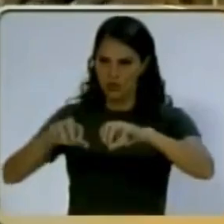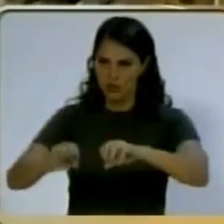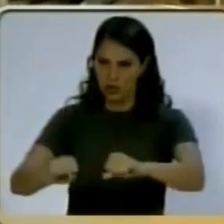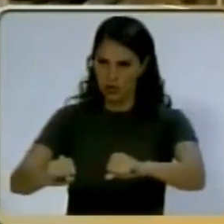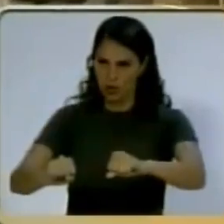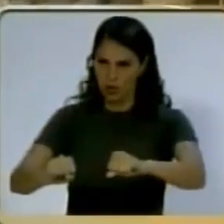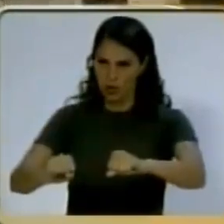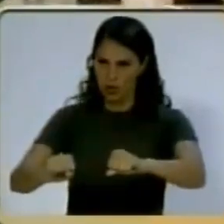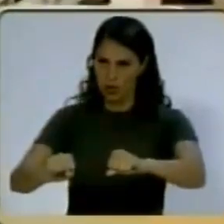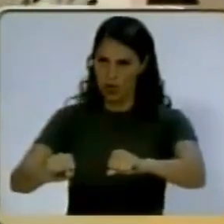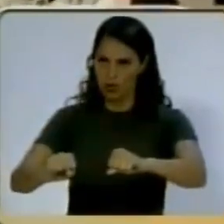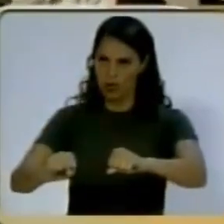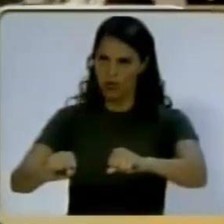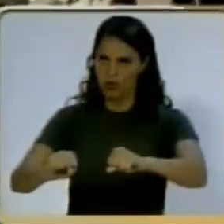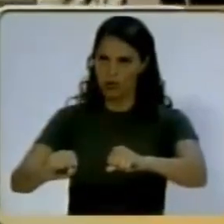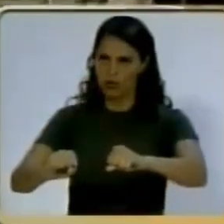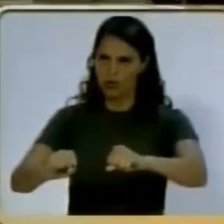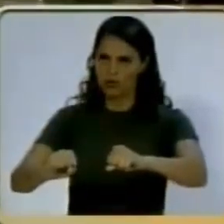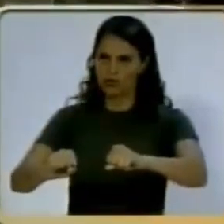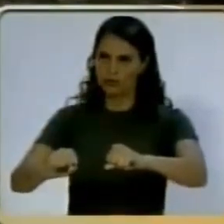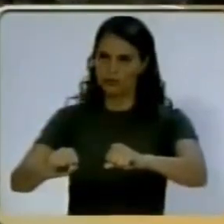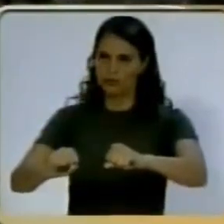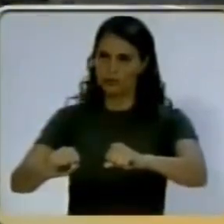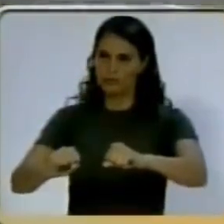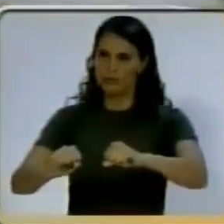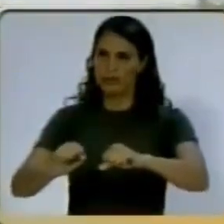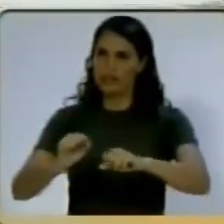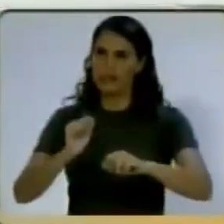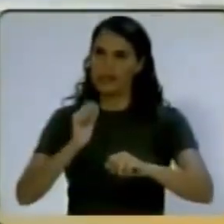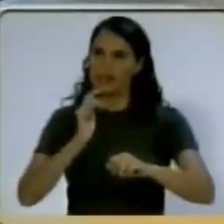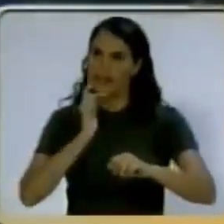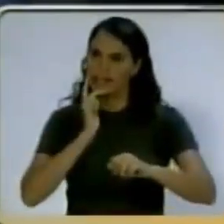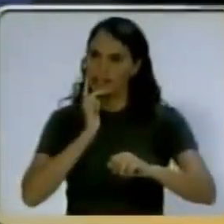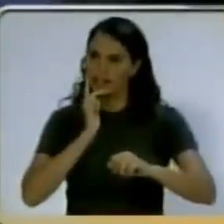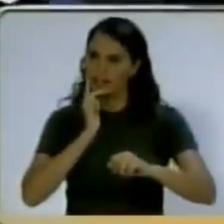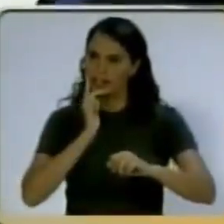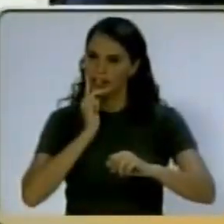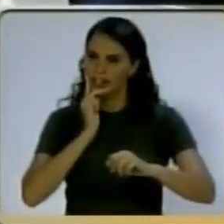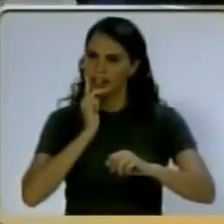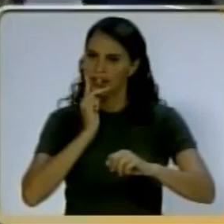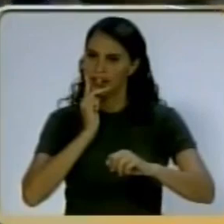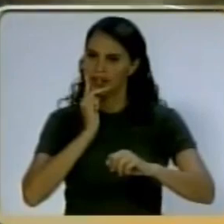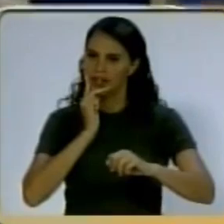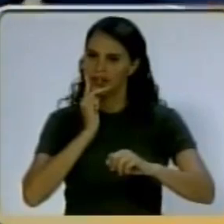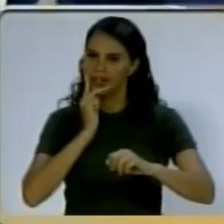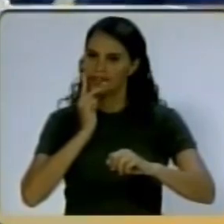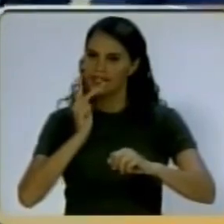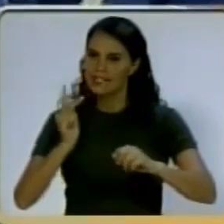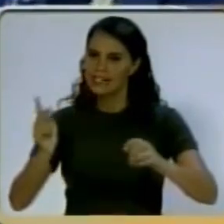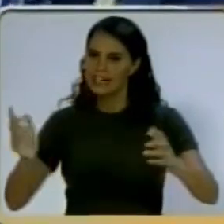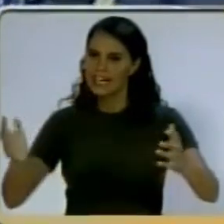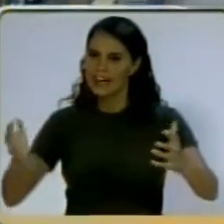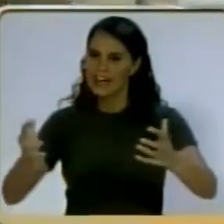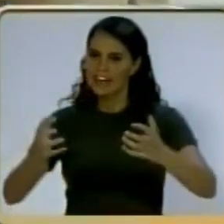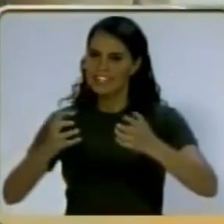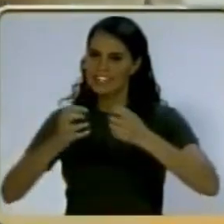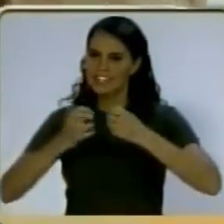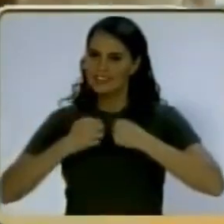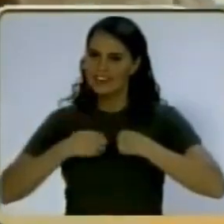triunfó, el vil